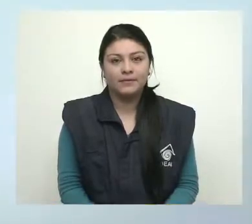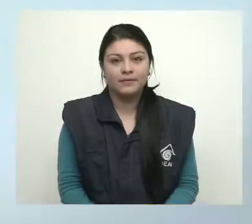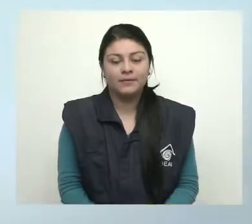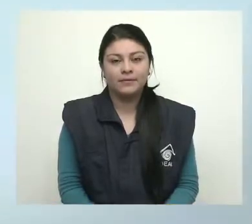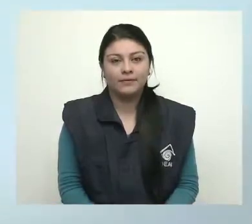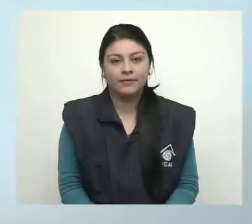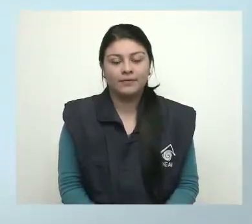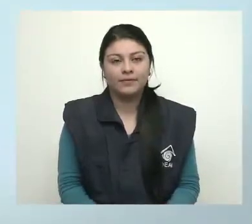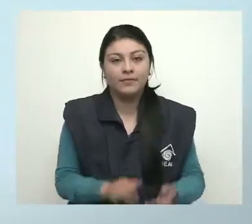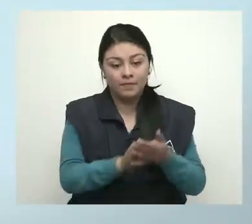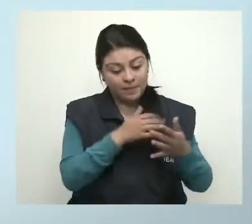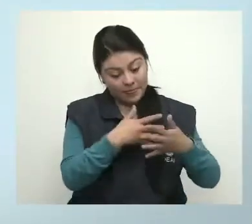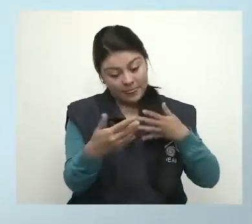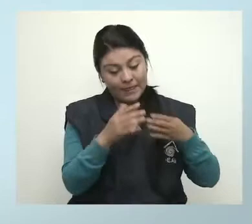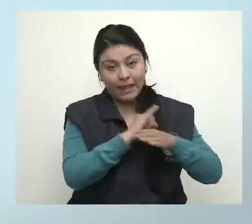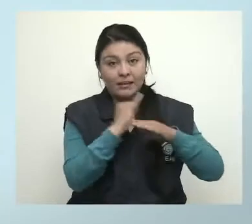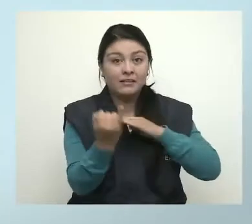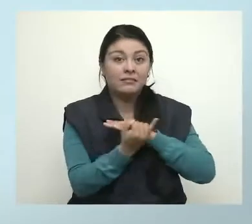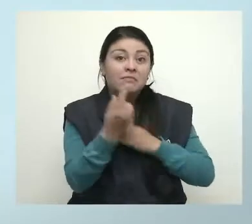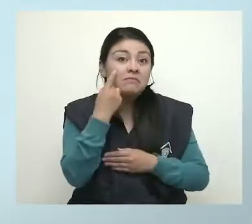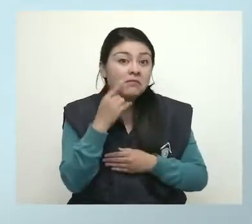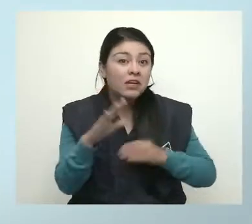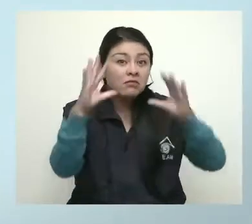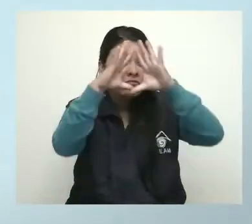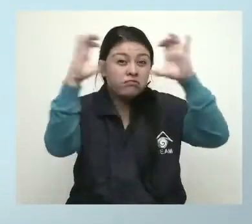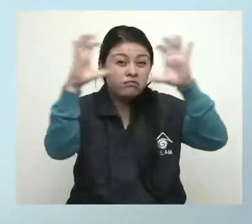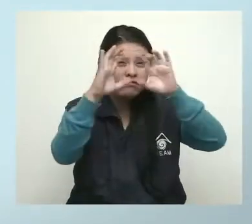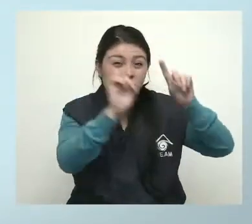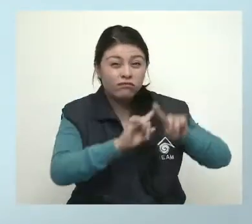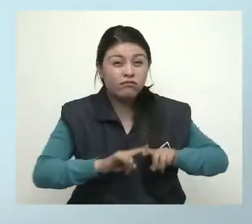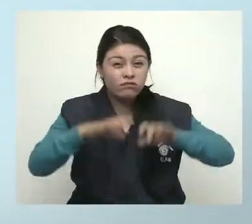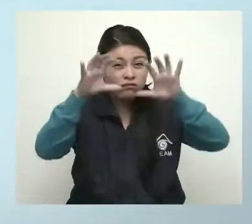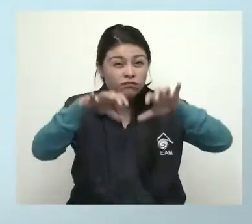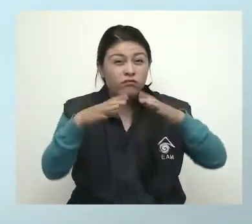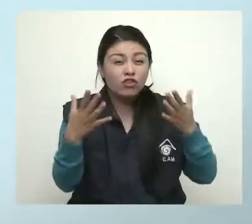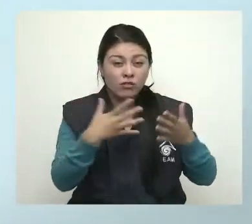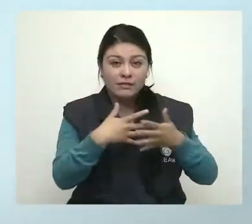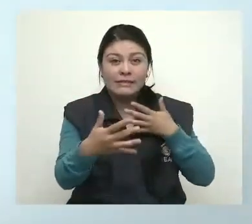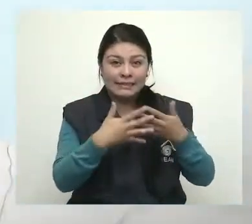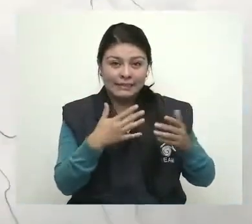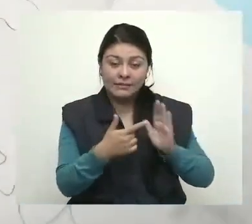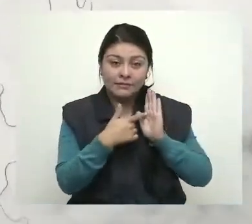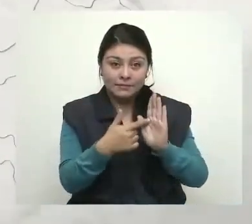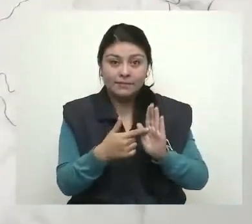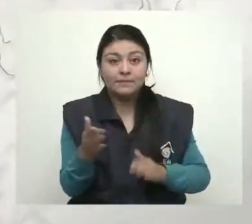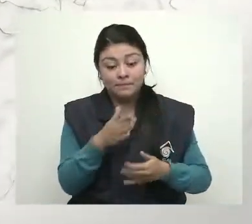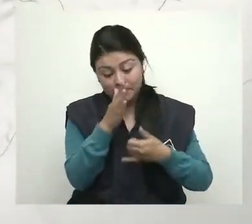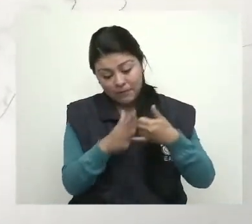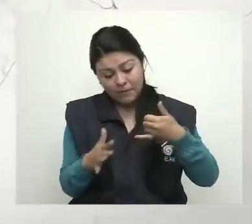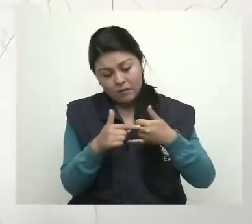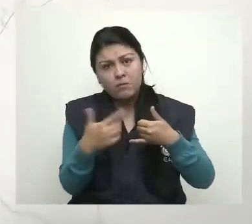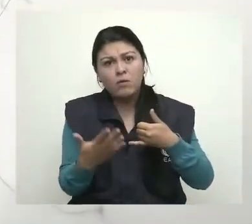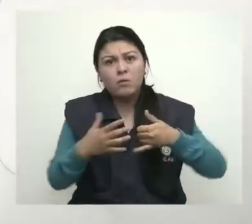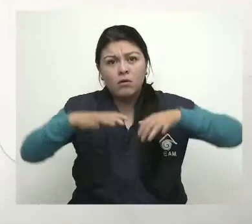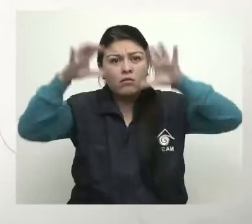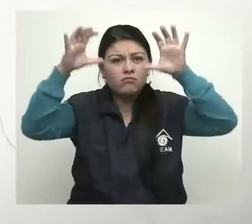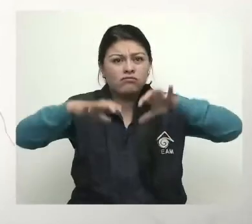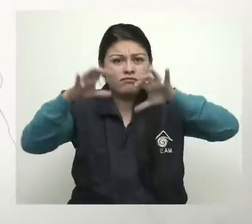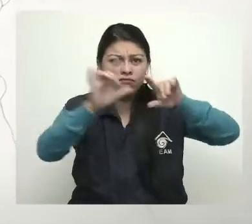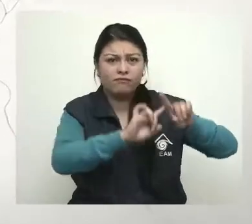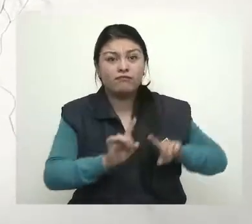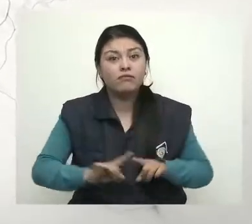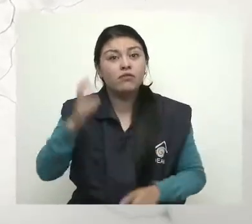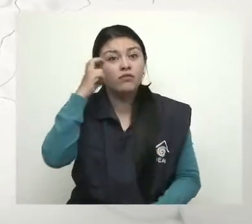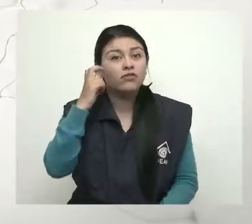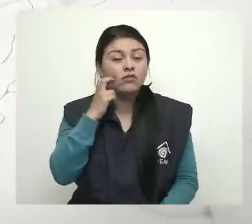Sobre las islas esperamos nubosidad variable con lluvias leves sobre San Andrés. En el Pacífico esperamos lluvias sobre sectores del